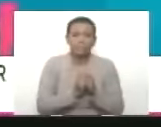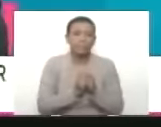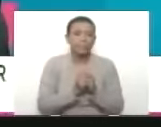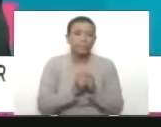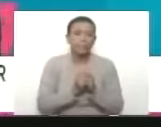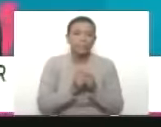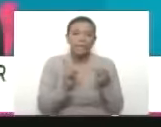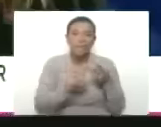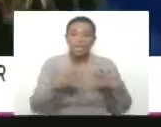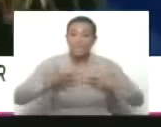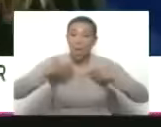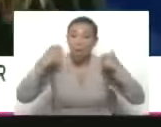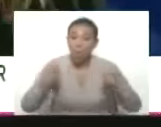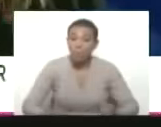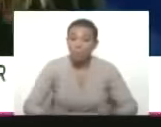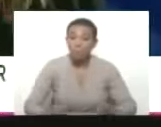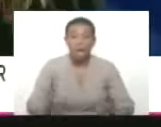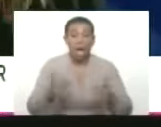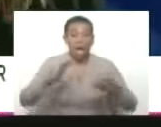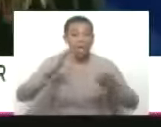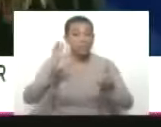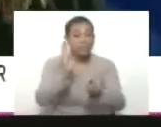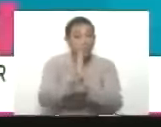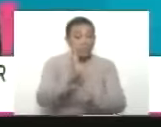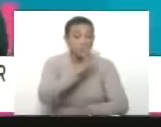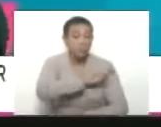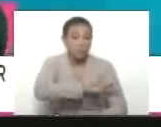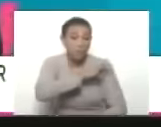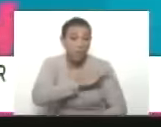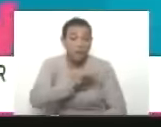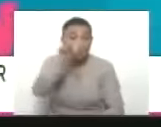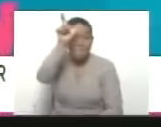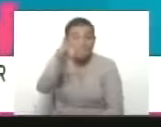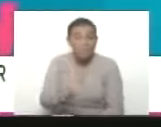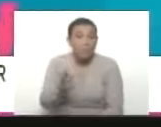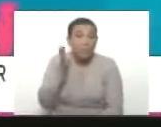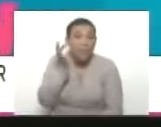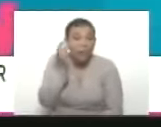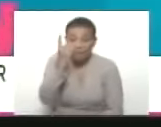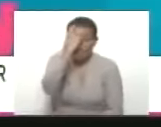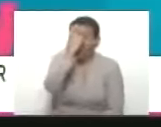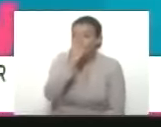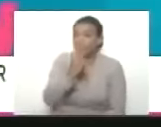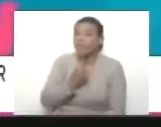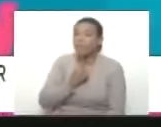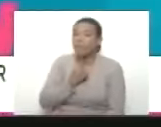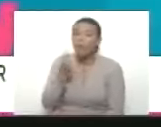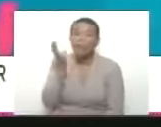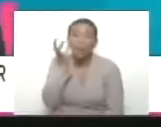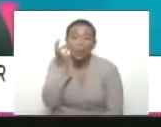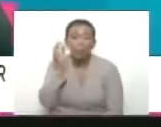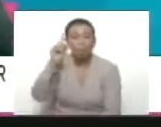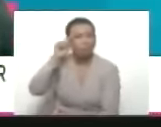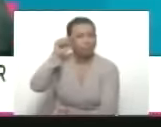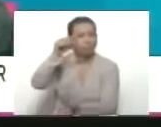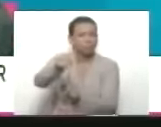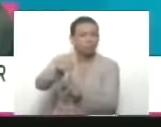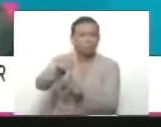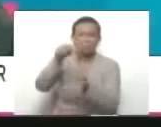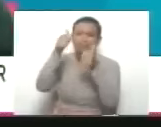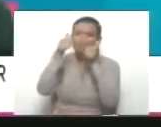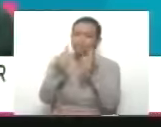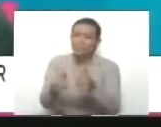seguridad social para la mujer venezolana es una gran meta y